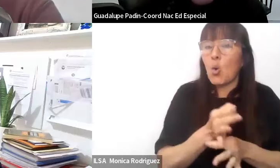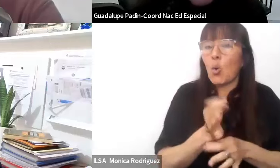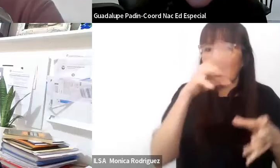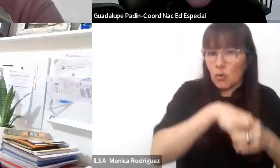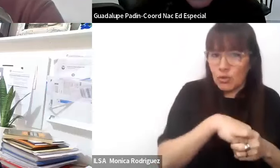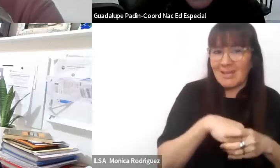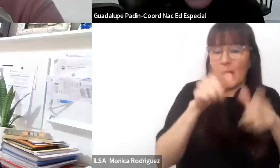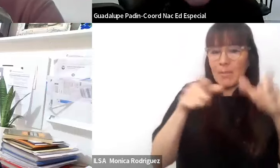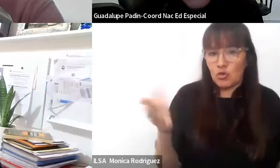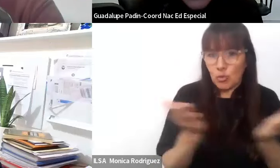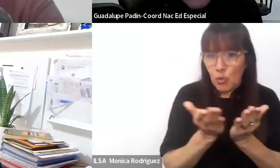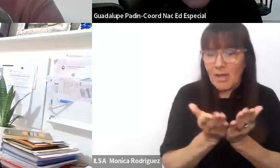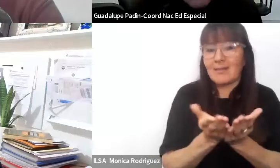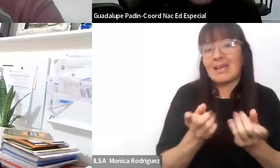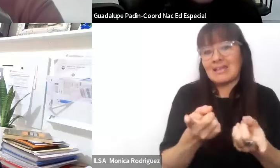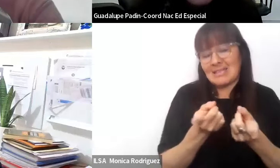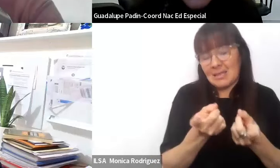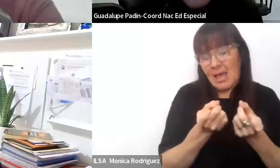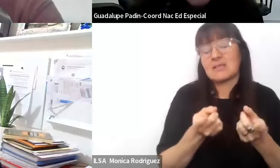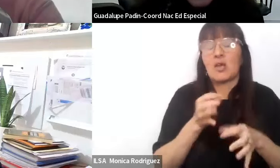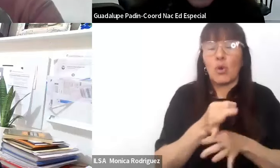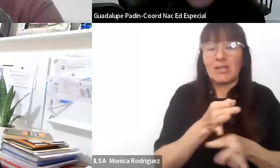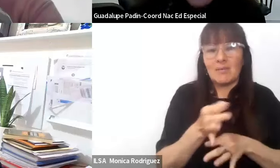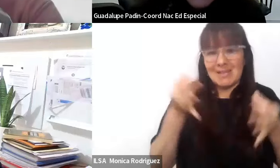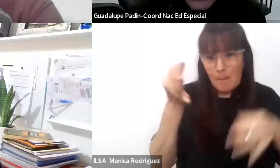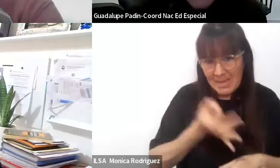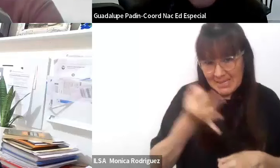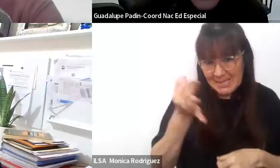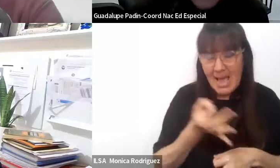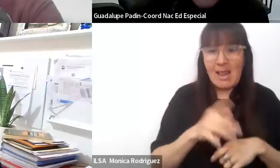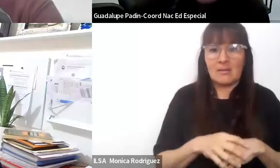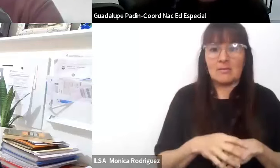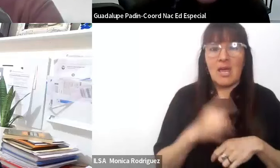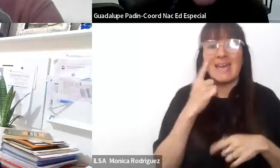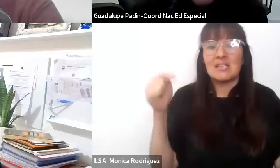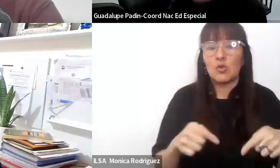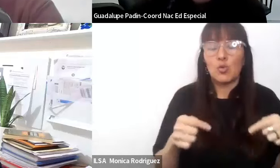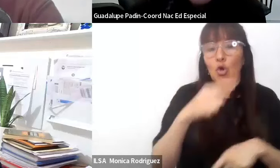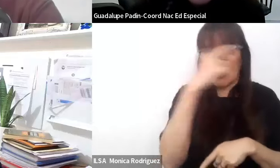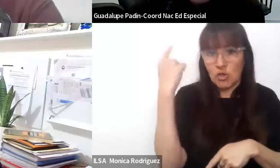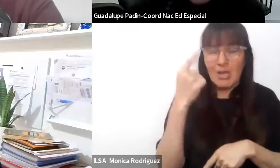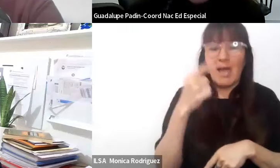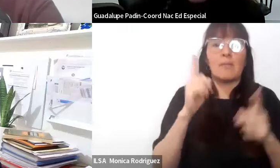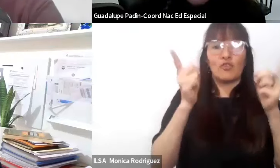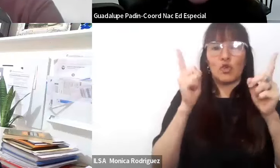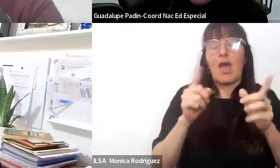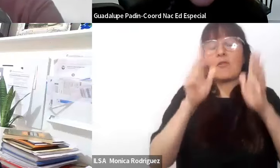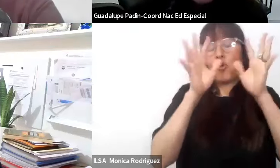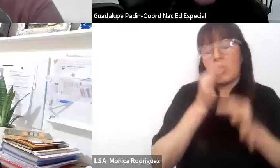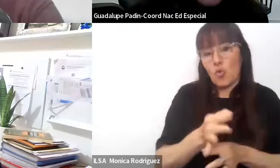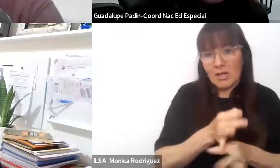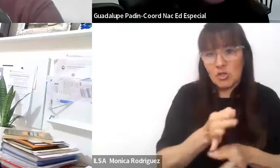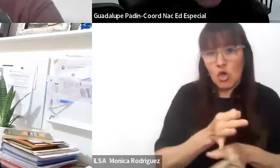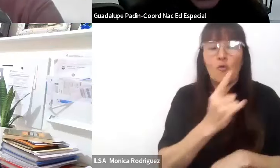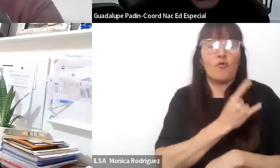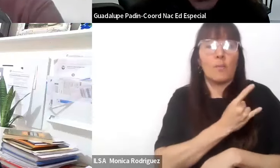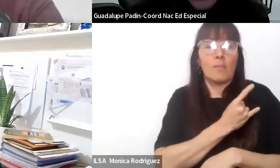con necesidades educativas especiales, en el Instituto Nacional Superior del Profesorado de la Educación de la Universidad de